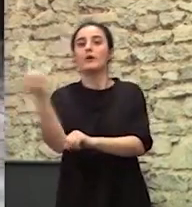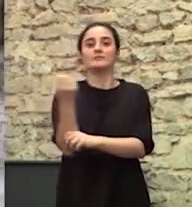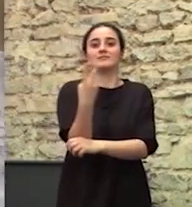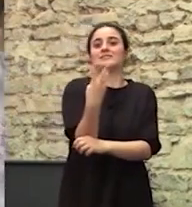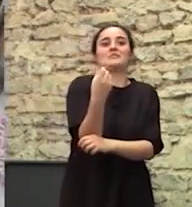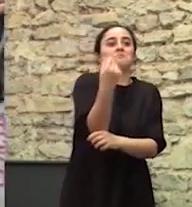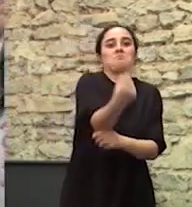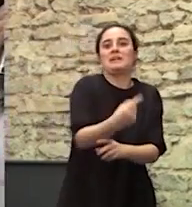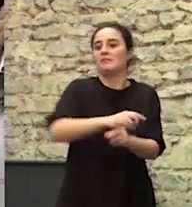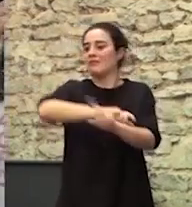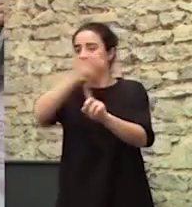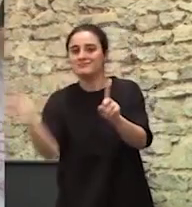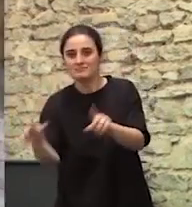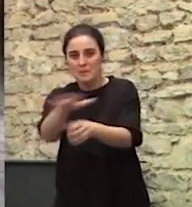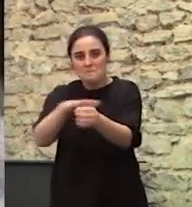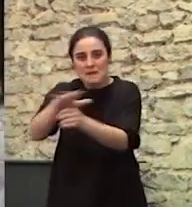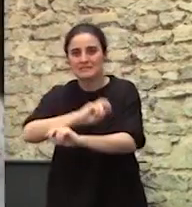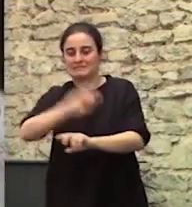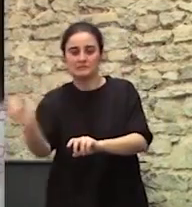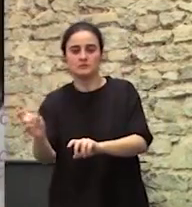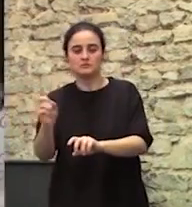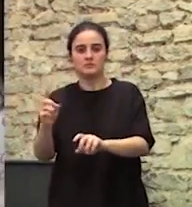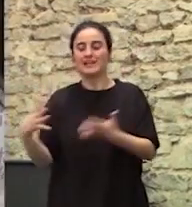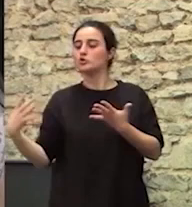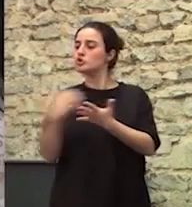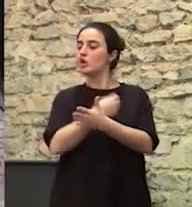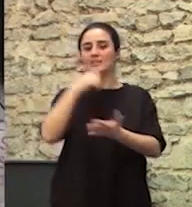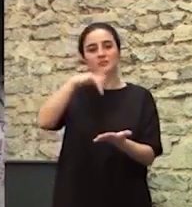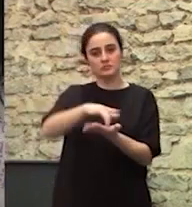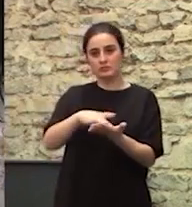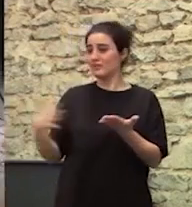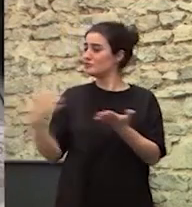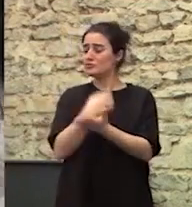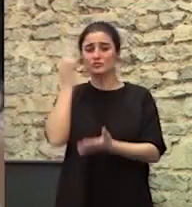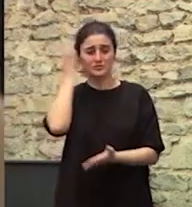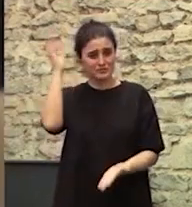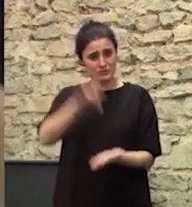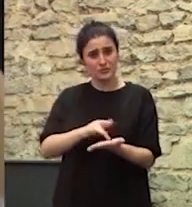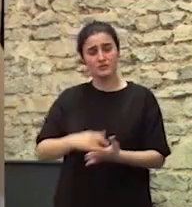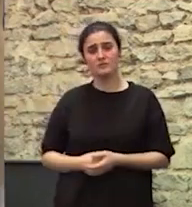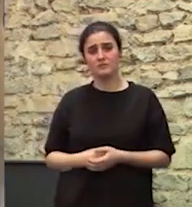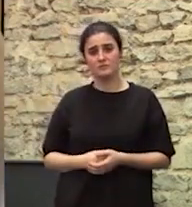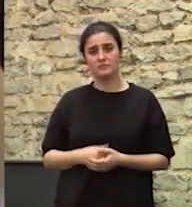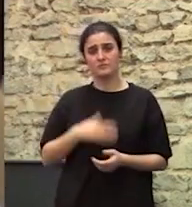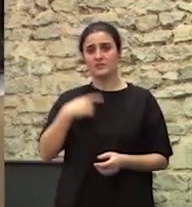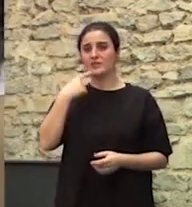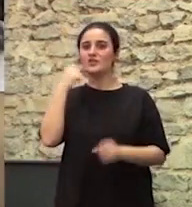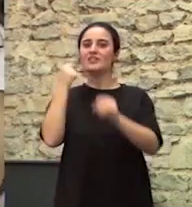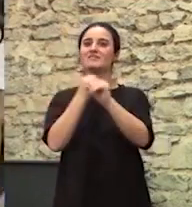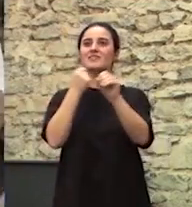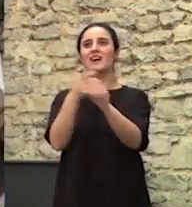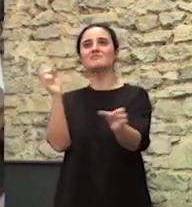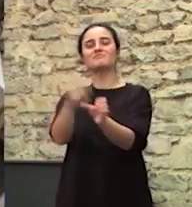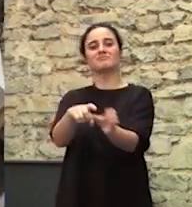3000 Nos pasa a todas las gitanas A todas Absolutamente a todas Yo no soy empleable